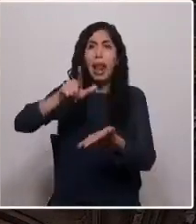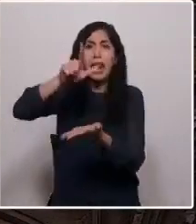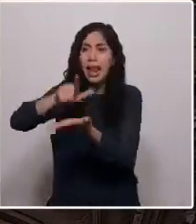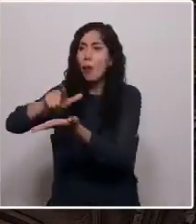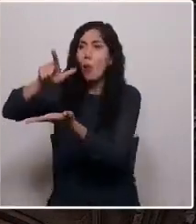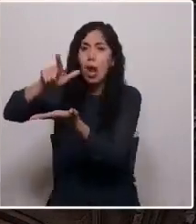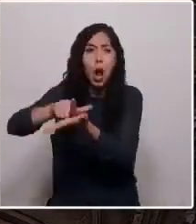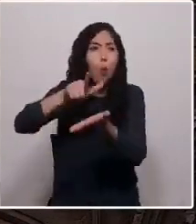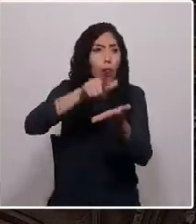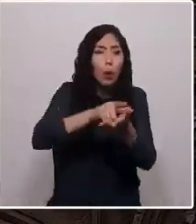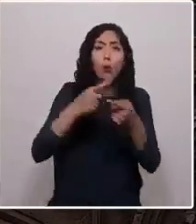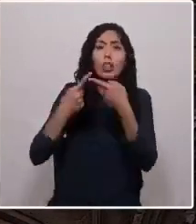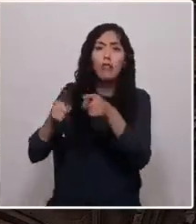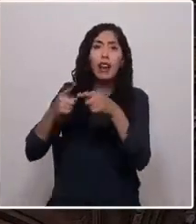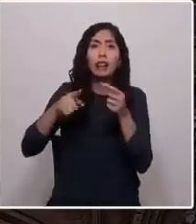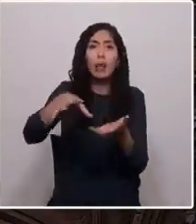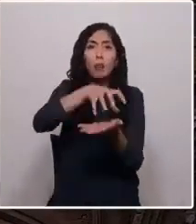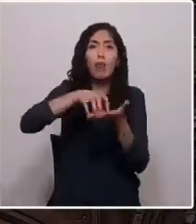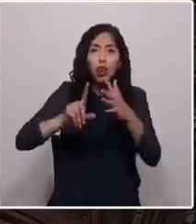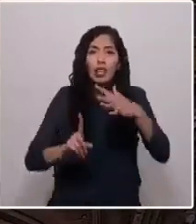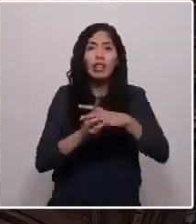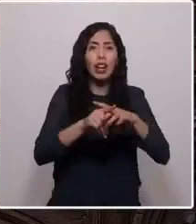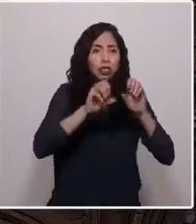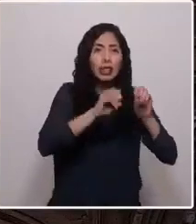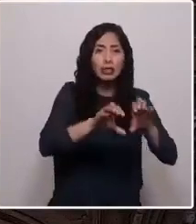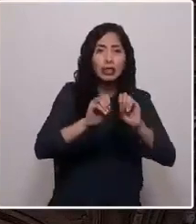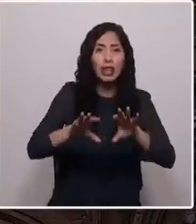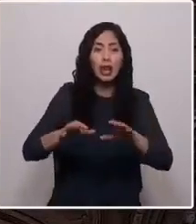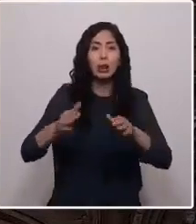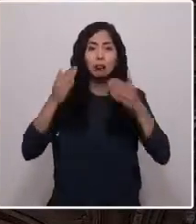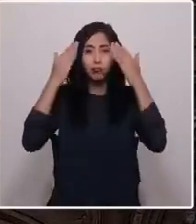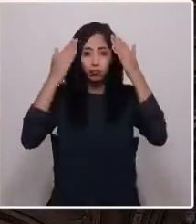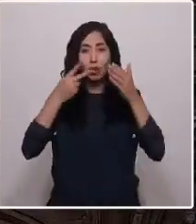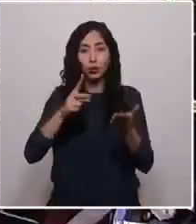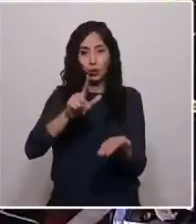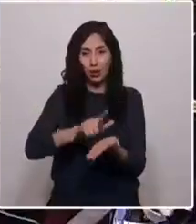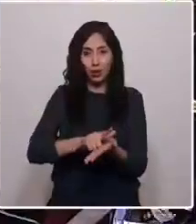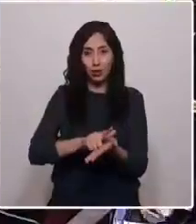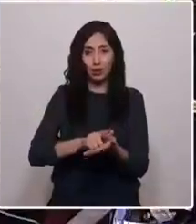originarios. ¡Chau! ¡Chau! ¡Chau!